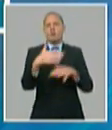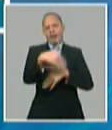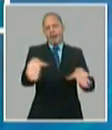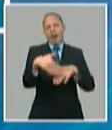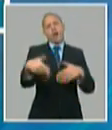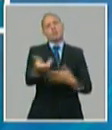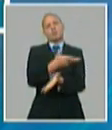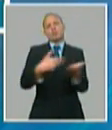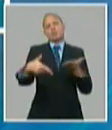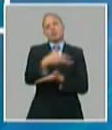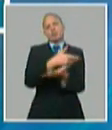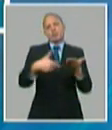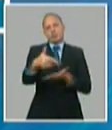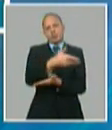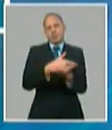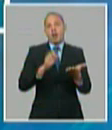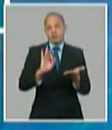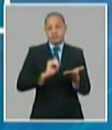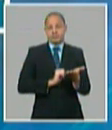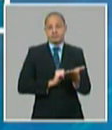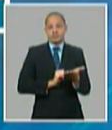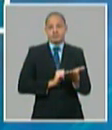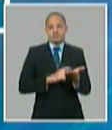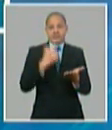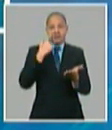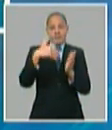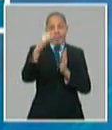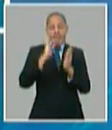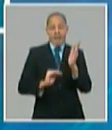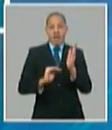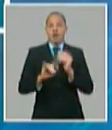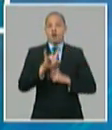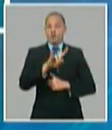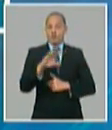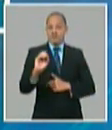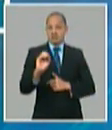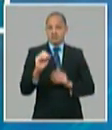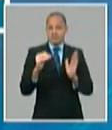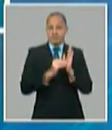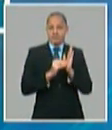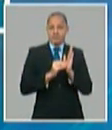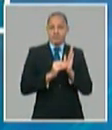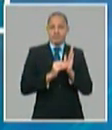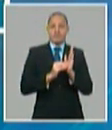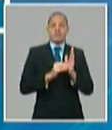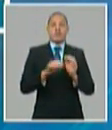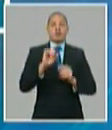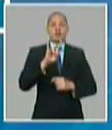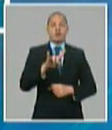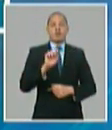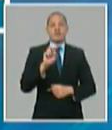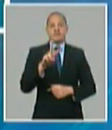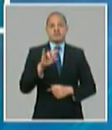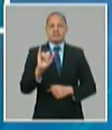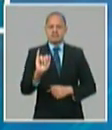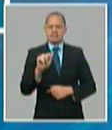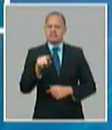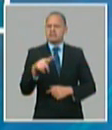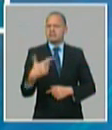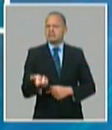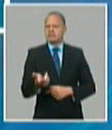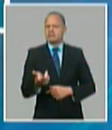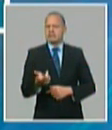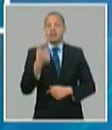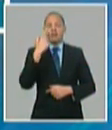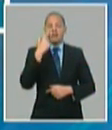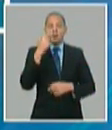.926 millones de pesos vienen del mercado que operaba o operará hasta el 31 de